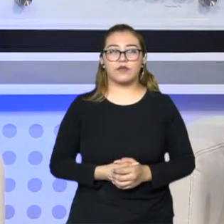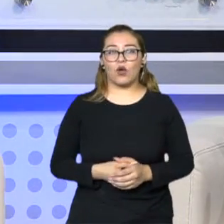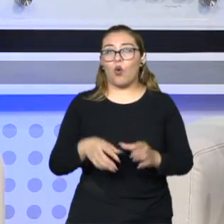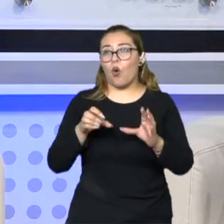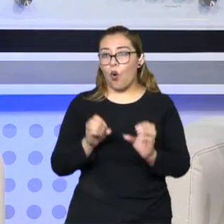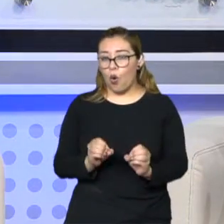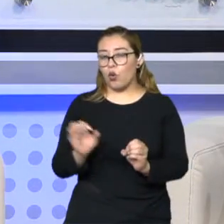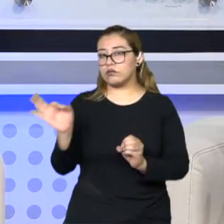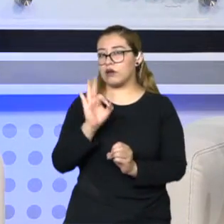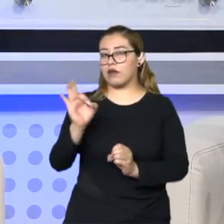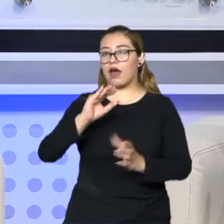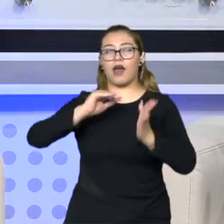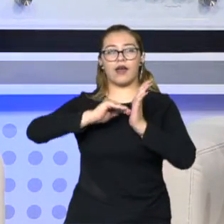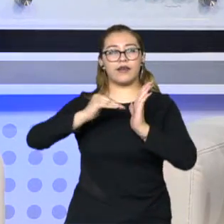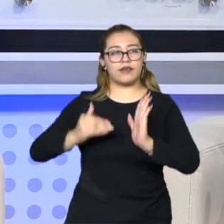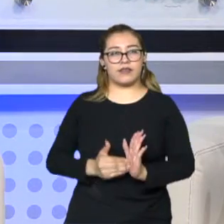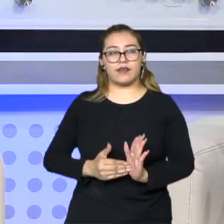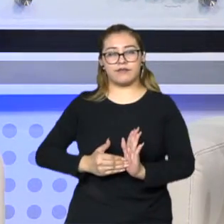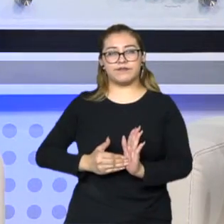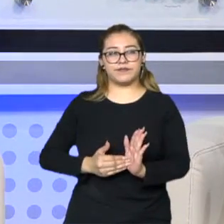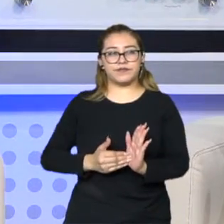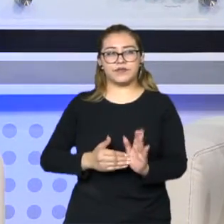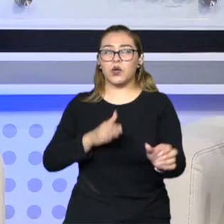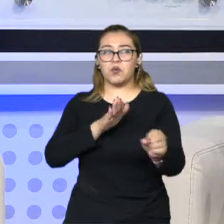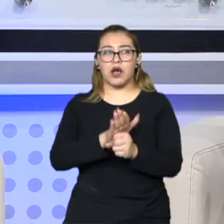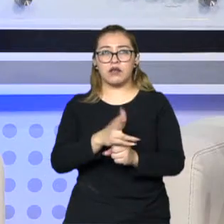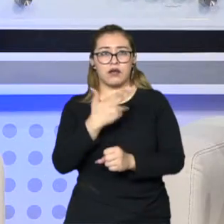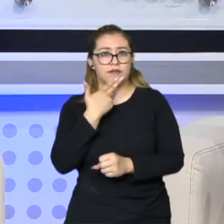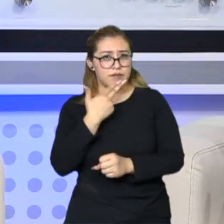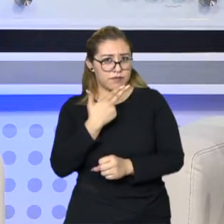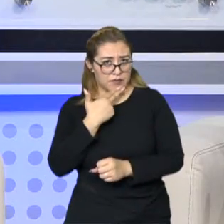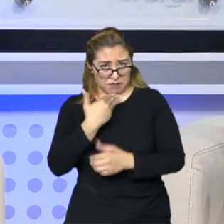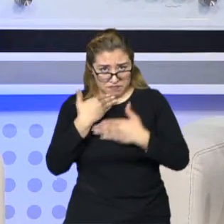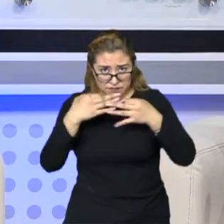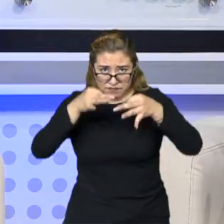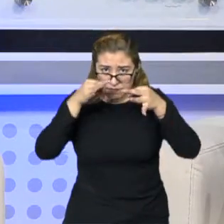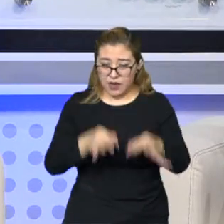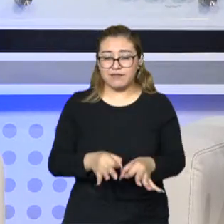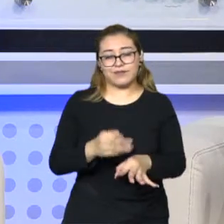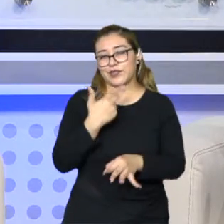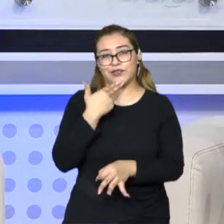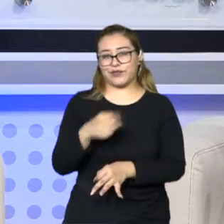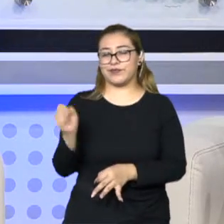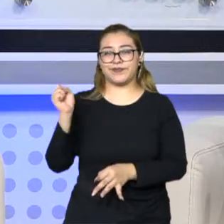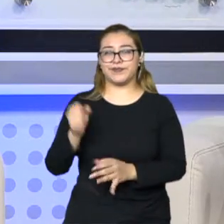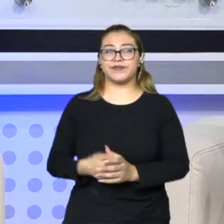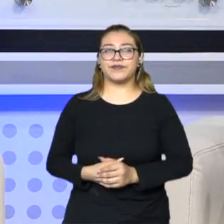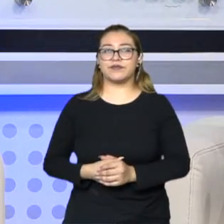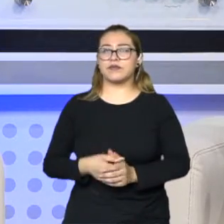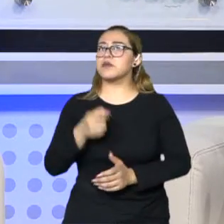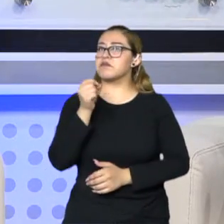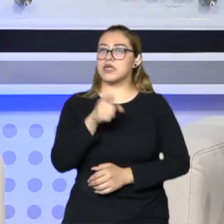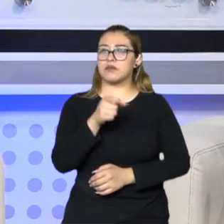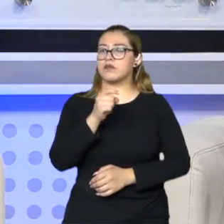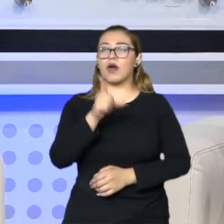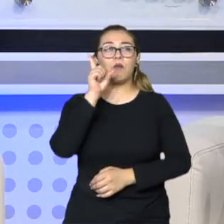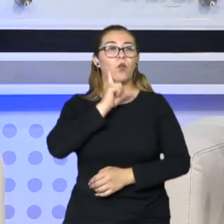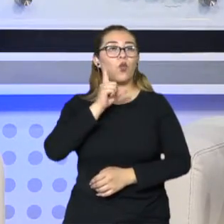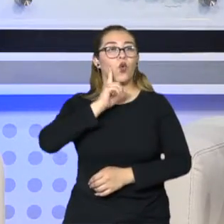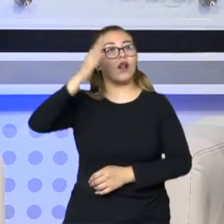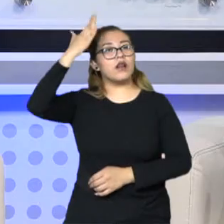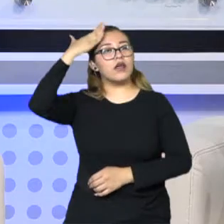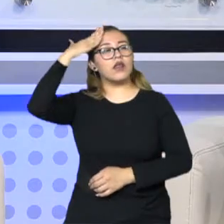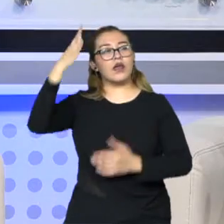al menos la estrategia que se sigue, no está funcionando, la propia Erika Velázquez lo acepta, dice, no